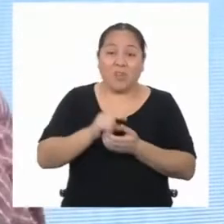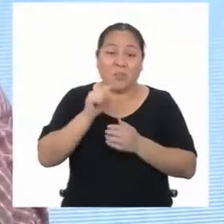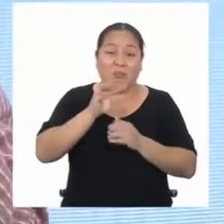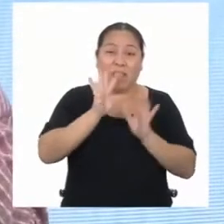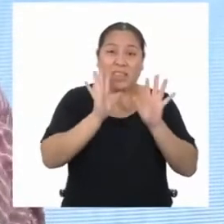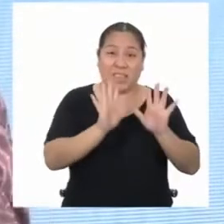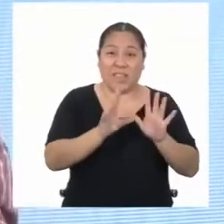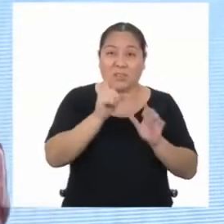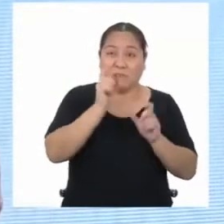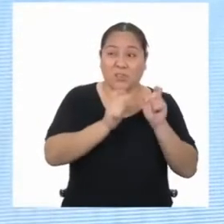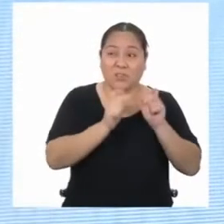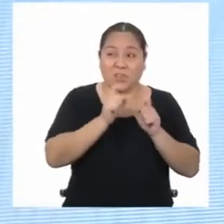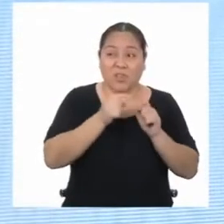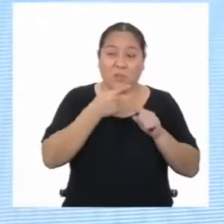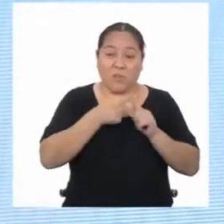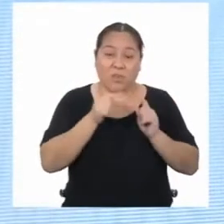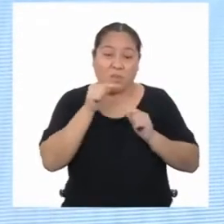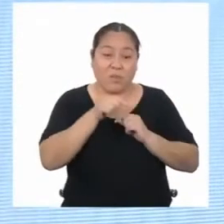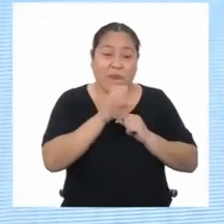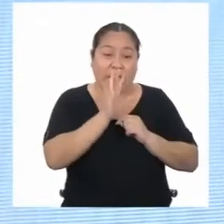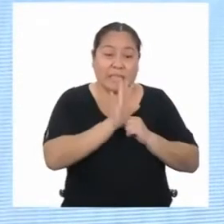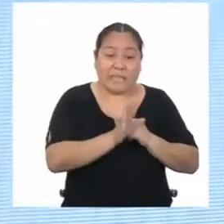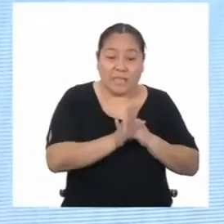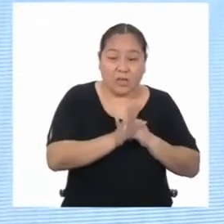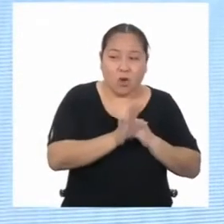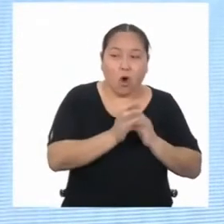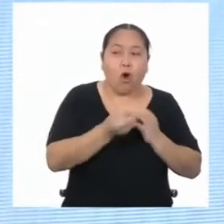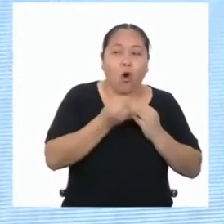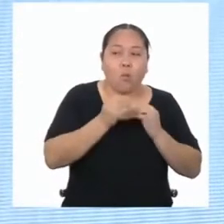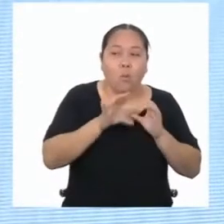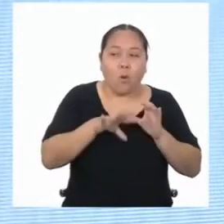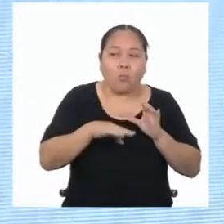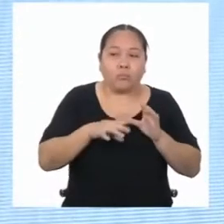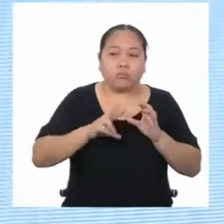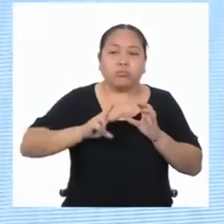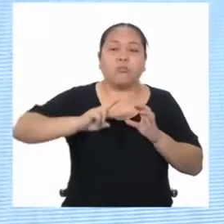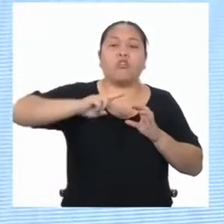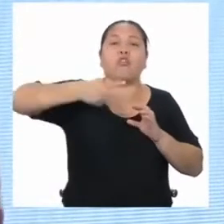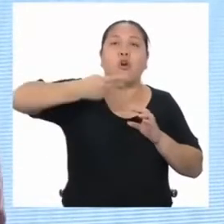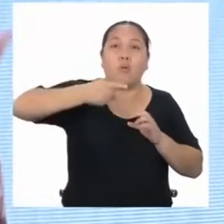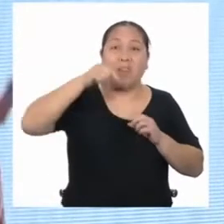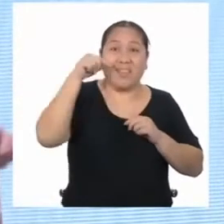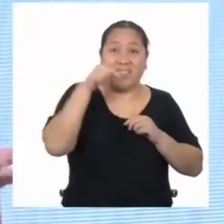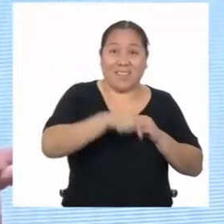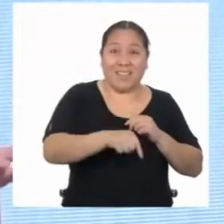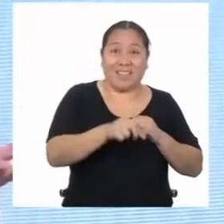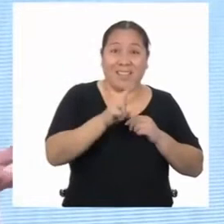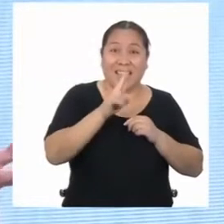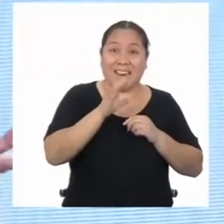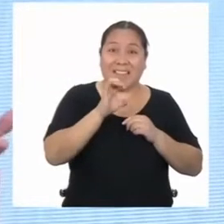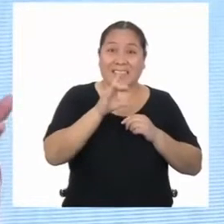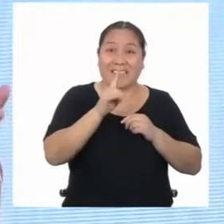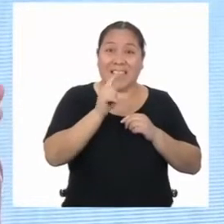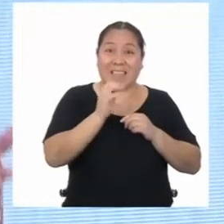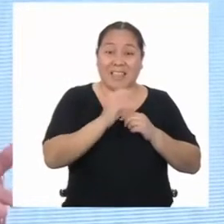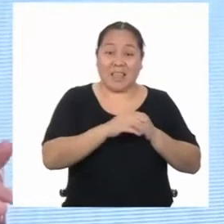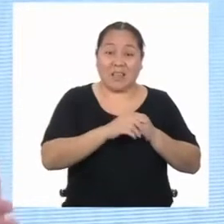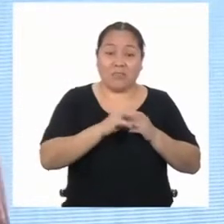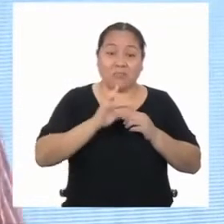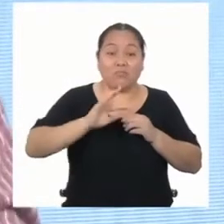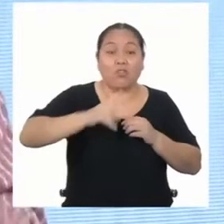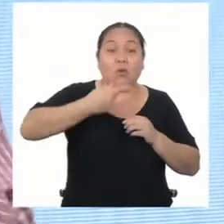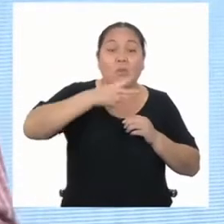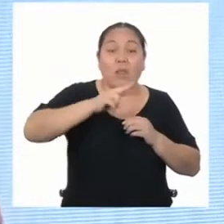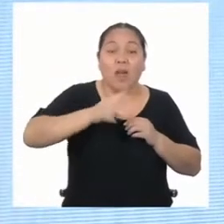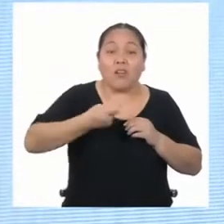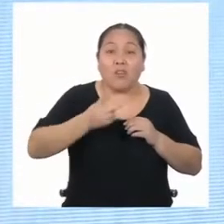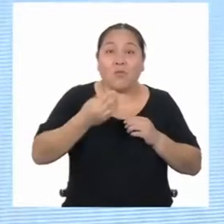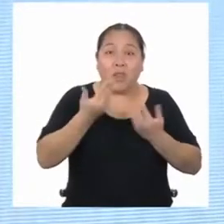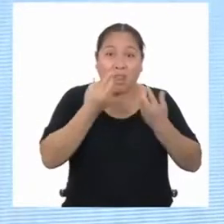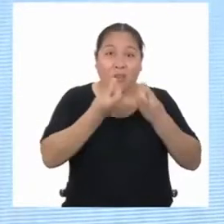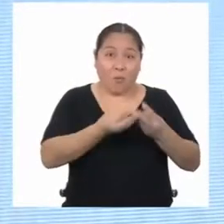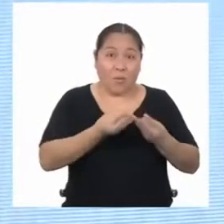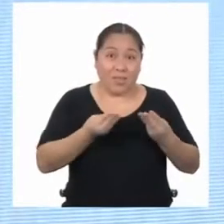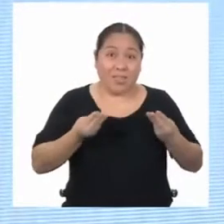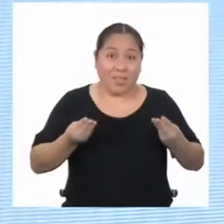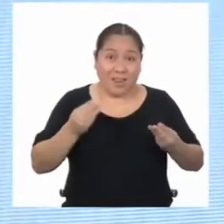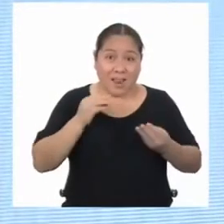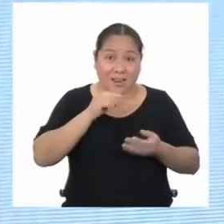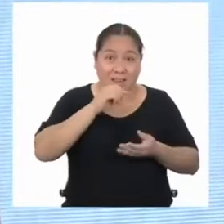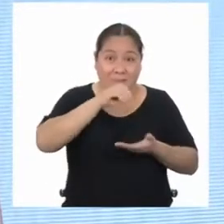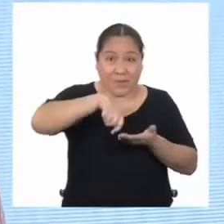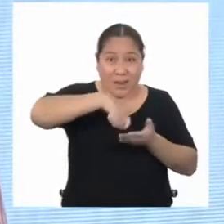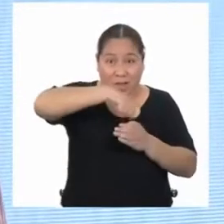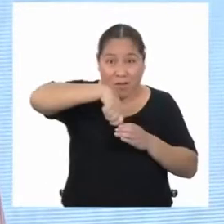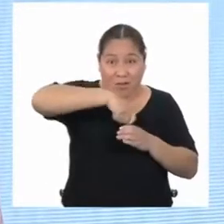para 5. Así que hay que hacer el doble de la receta y tenemos que duplicar las proporciones. Por eso es tan